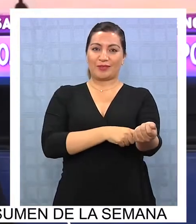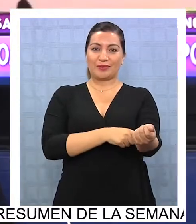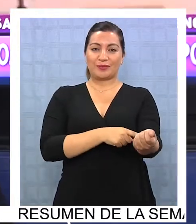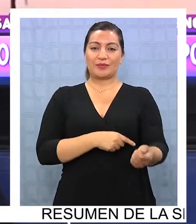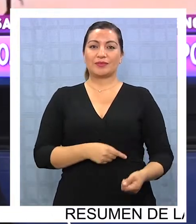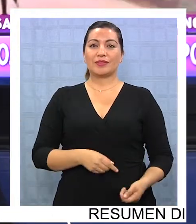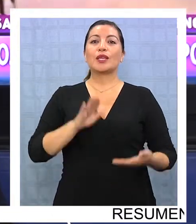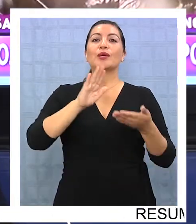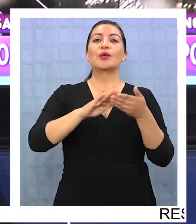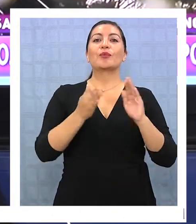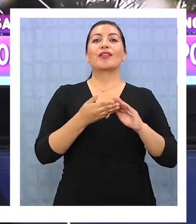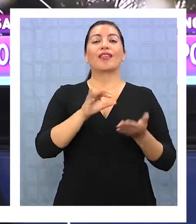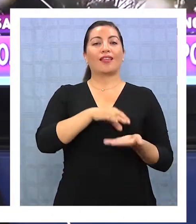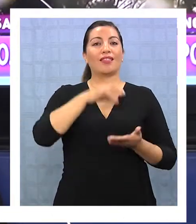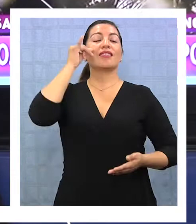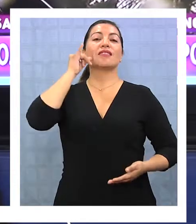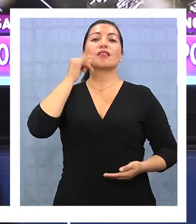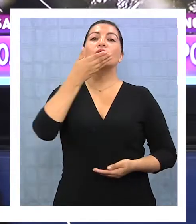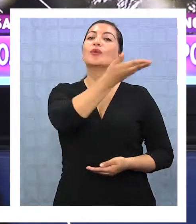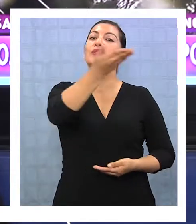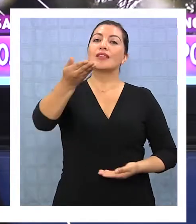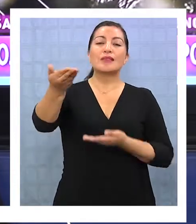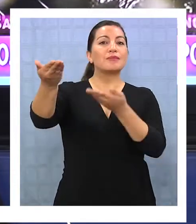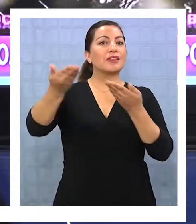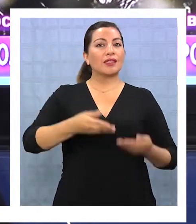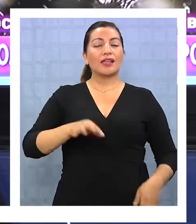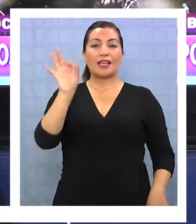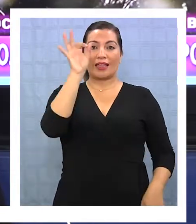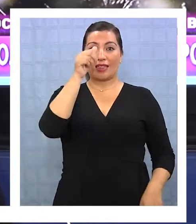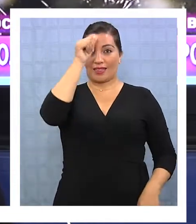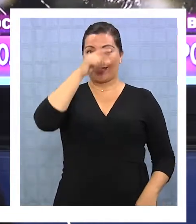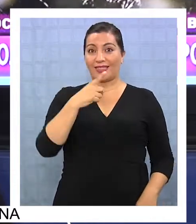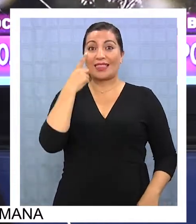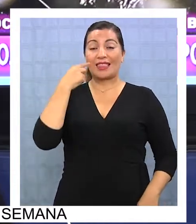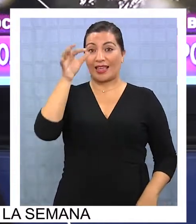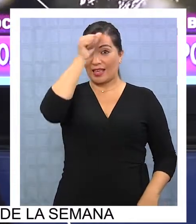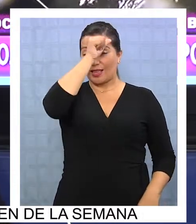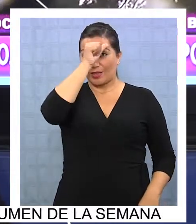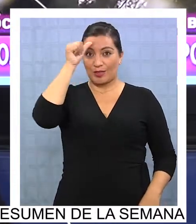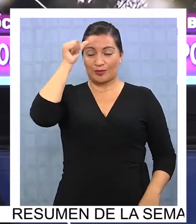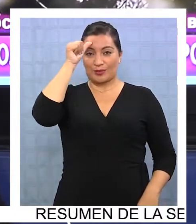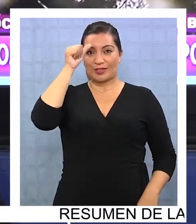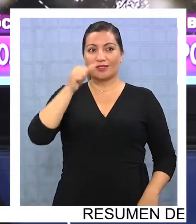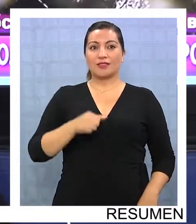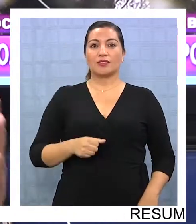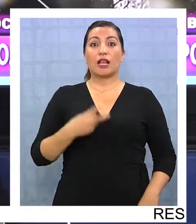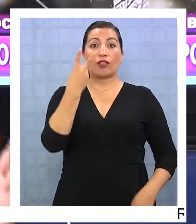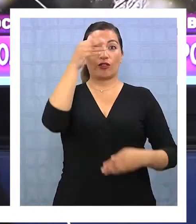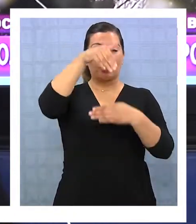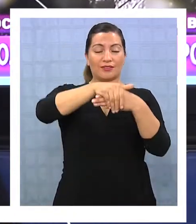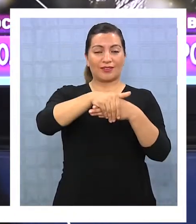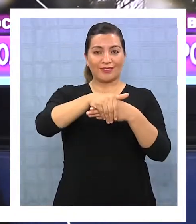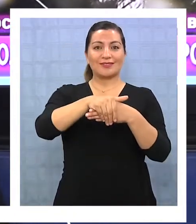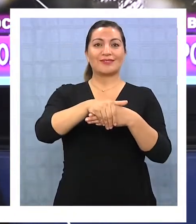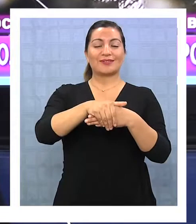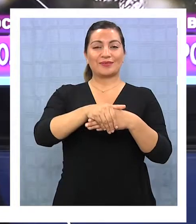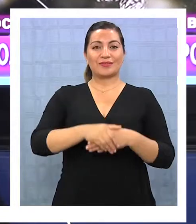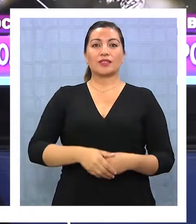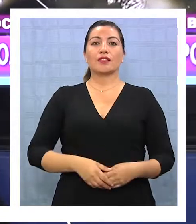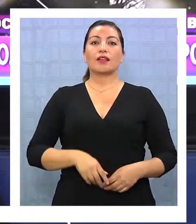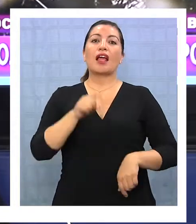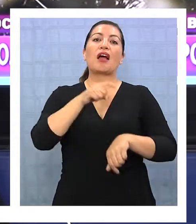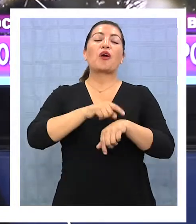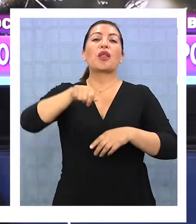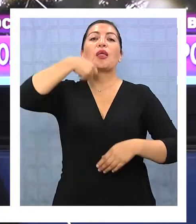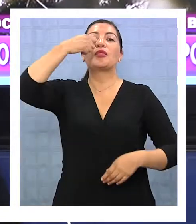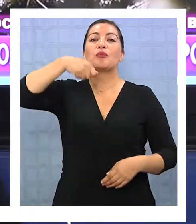comunidad regional. Así que invitarlos a que el día domingo estemos todos ahí es a las 2 de la tarde, por lo tanto es la